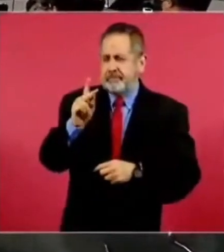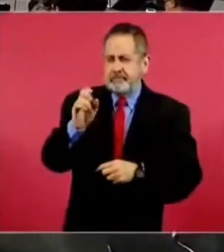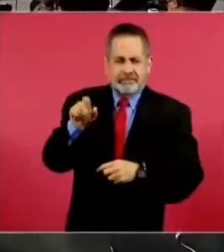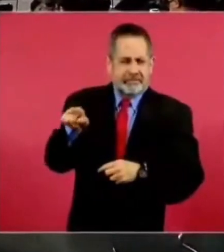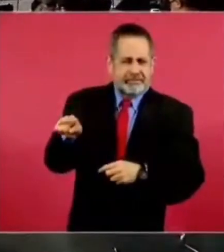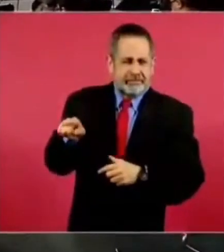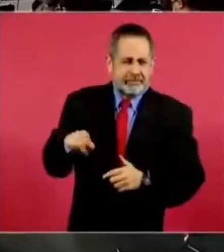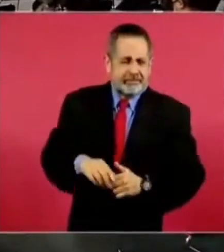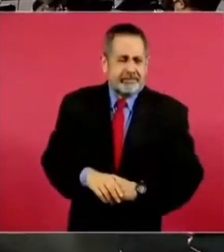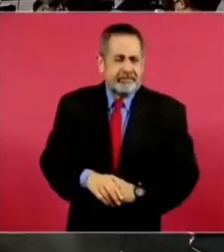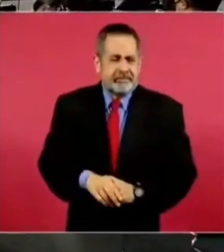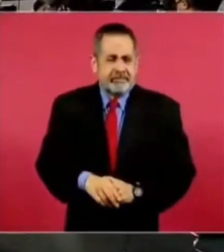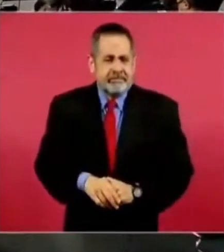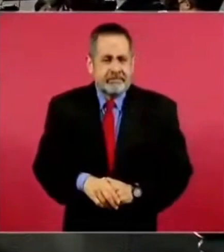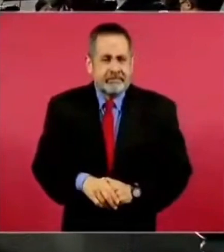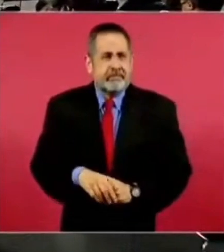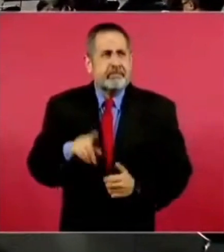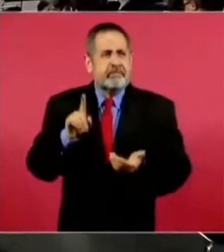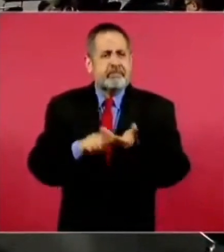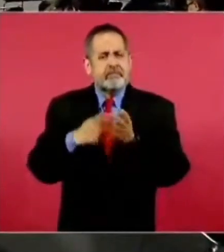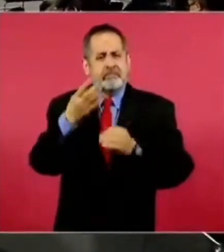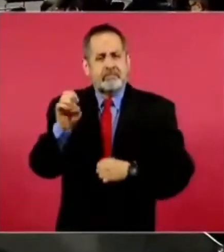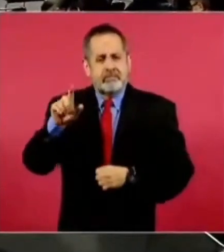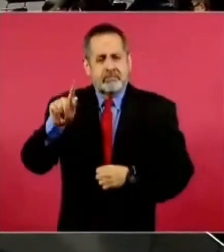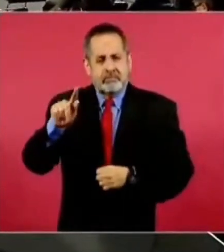fue en 1973